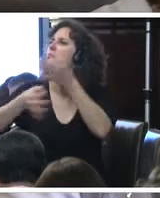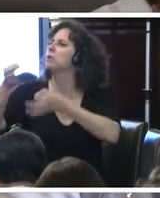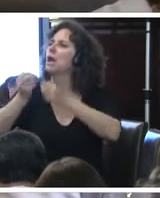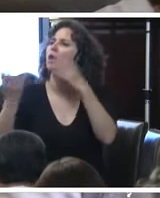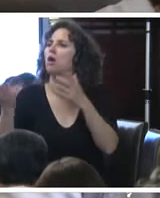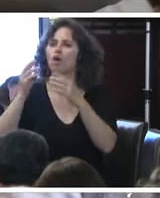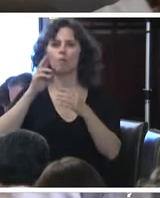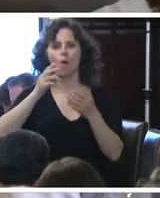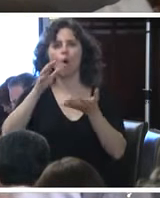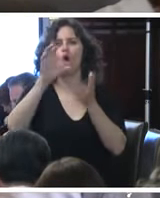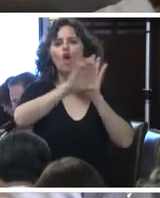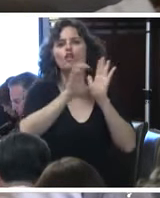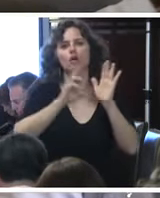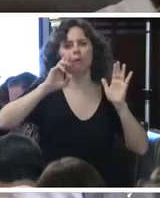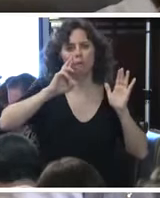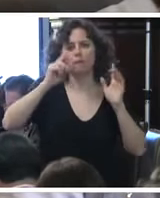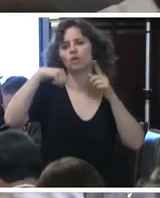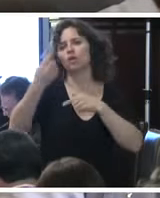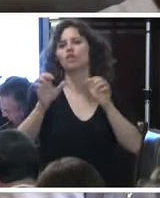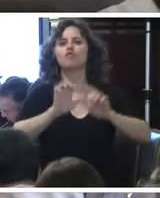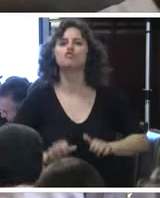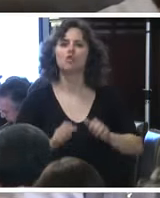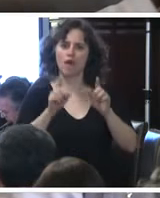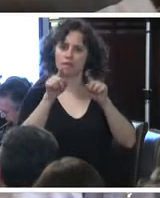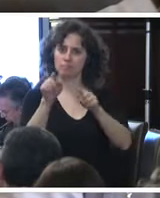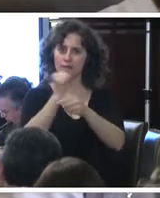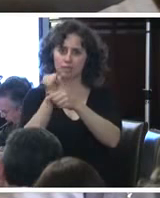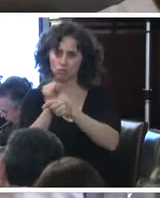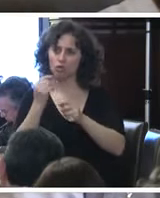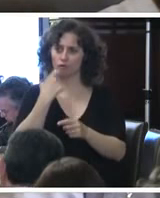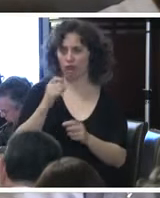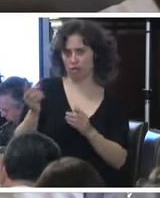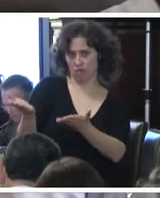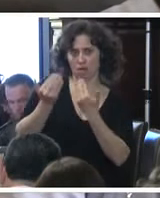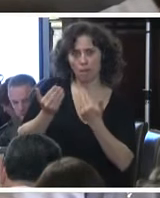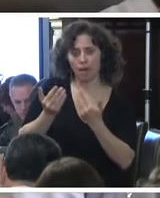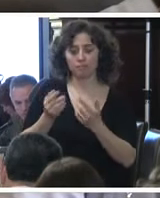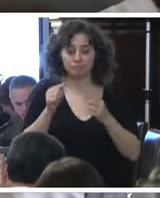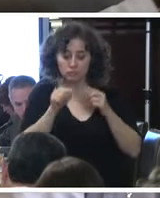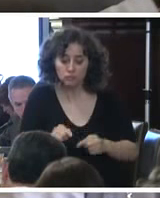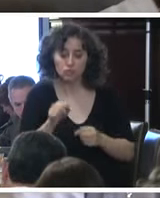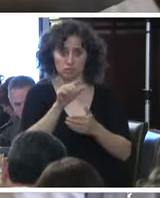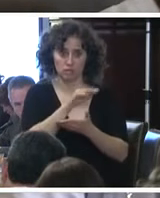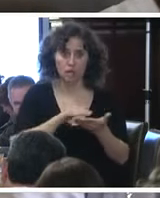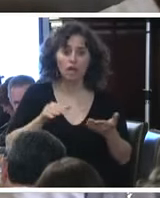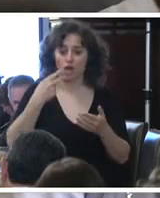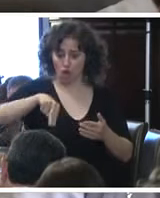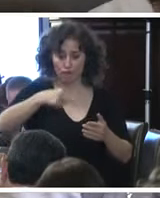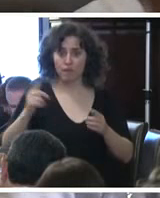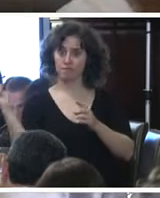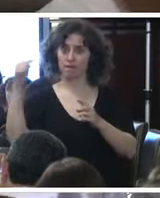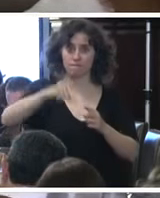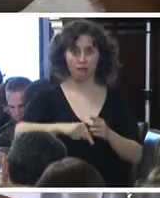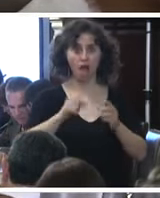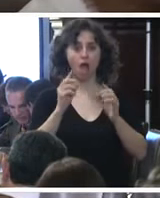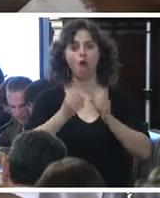como hoy se hace de forma expedita con otros funcionarios de esa institución. El entorno en el que esta CIS realizará en noviembre su visita oficial